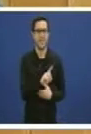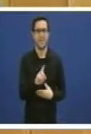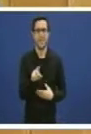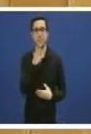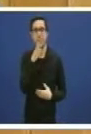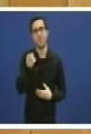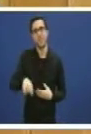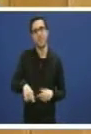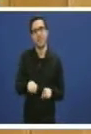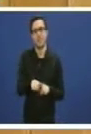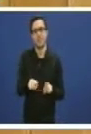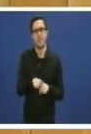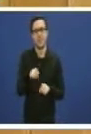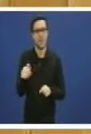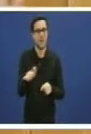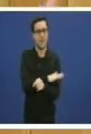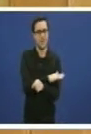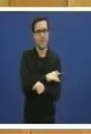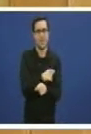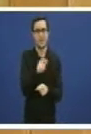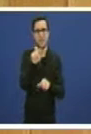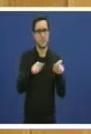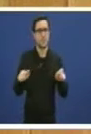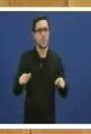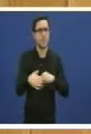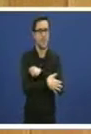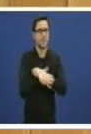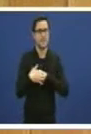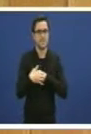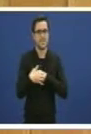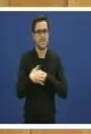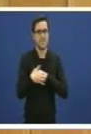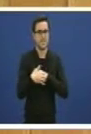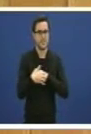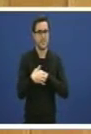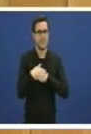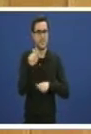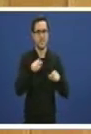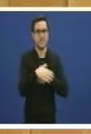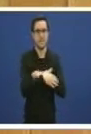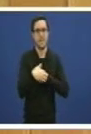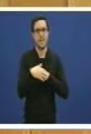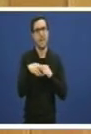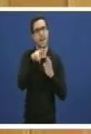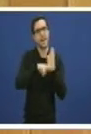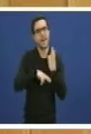cobertura das persoas sin recursos os PSRs está regulada nun real decreto do ano